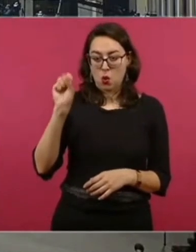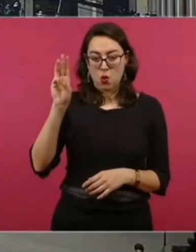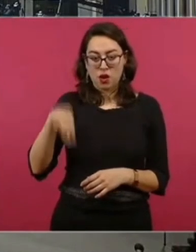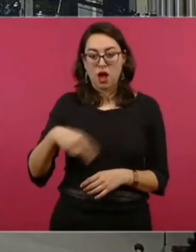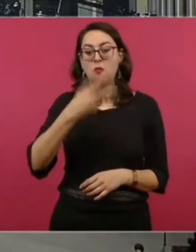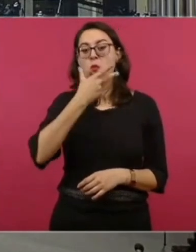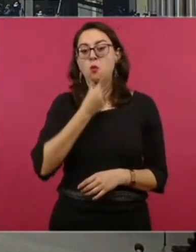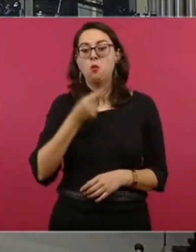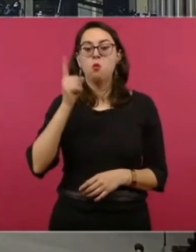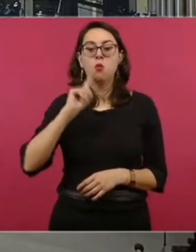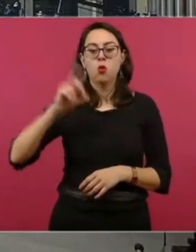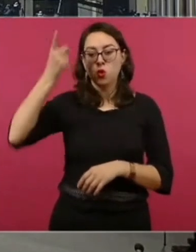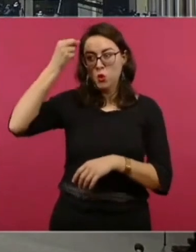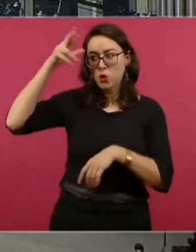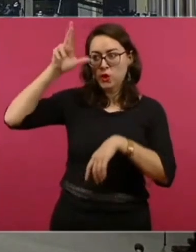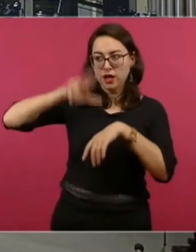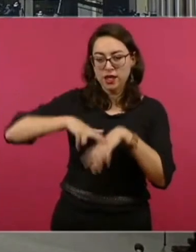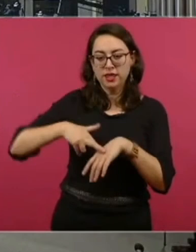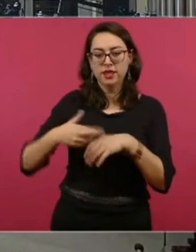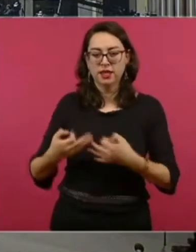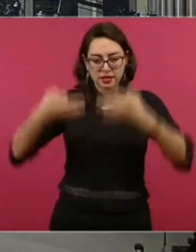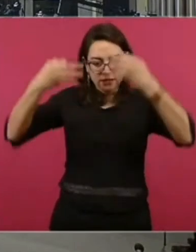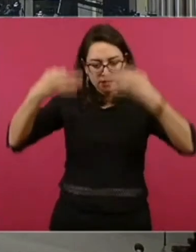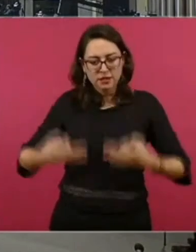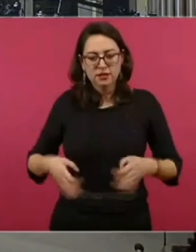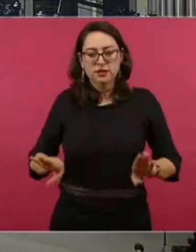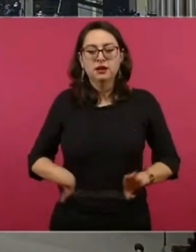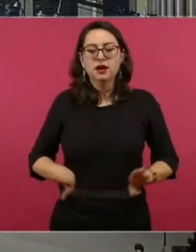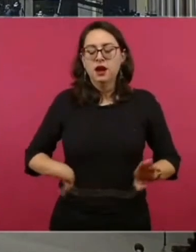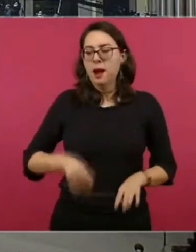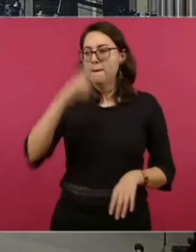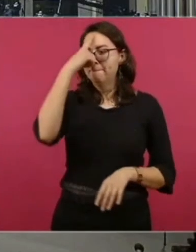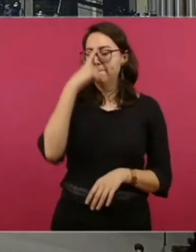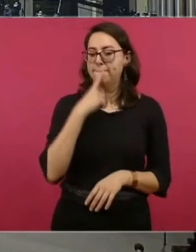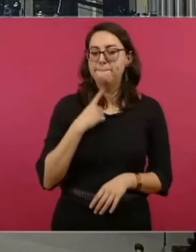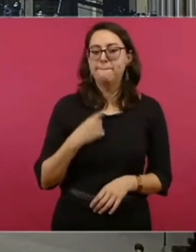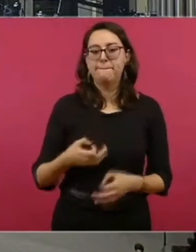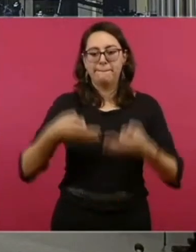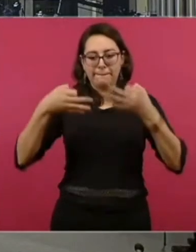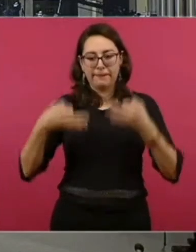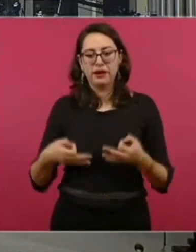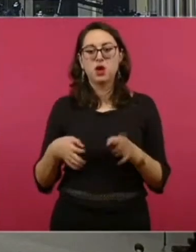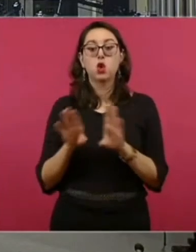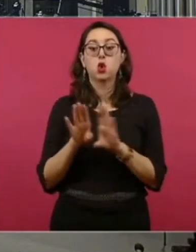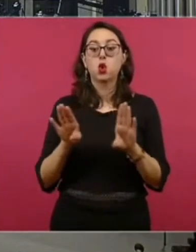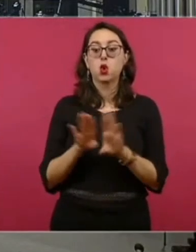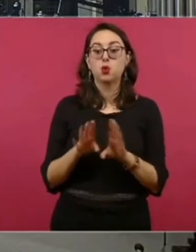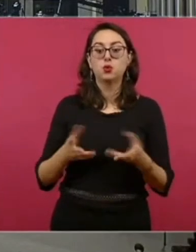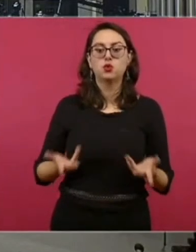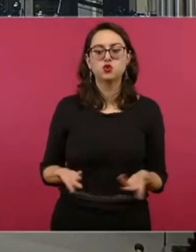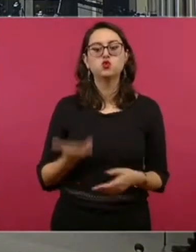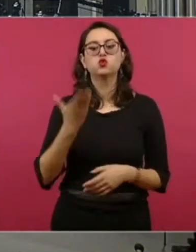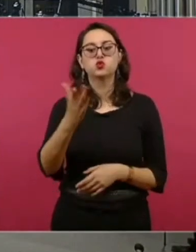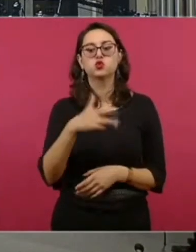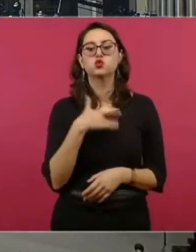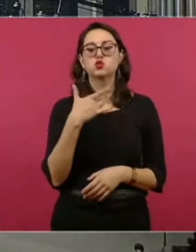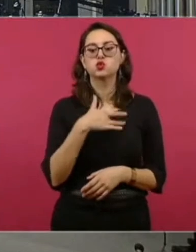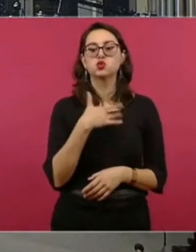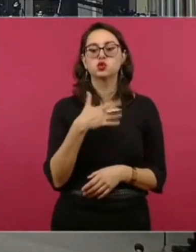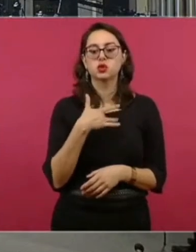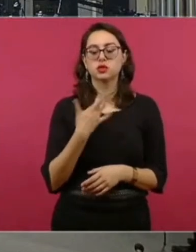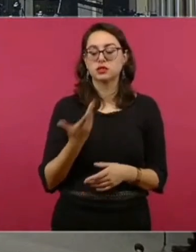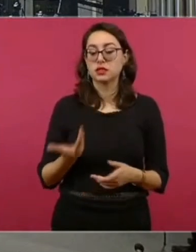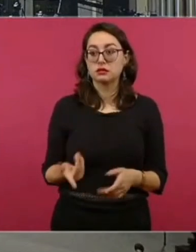rectora o rector que debe de regir a nuestra universidad y así romper con la derechización que se dio en la